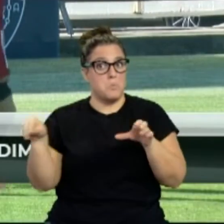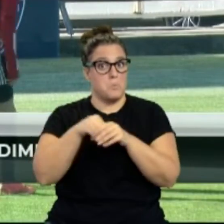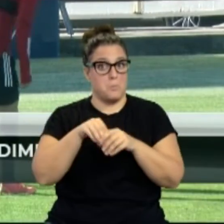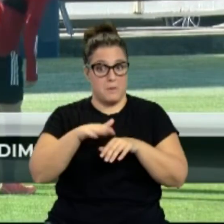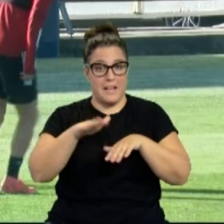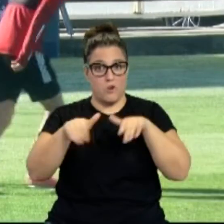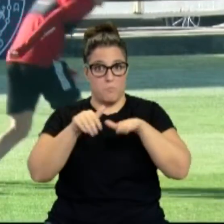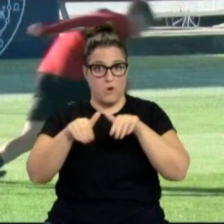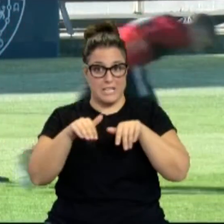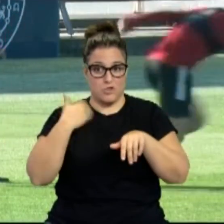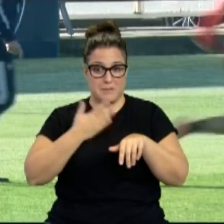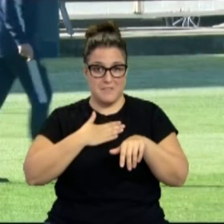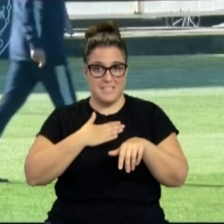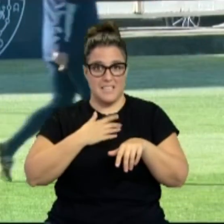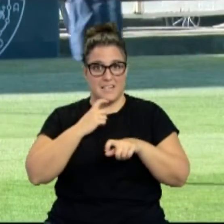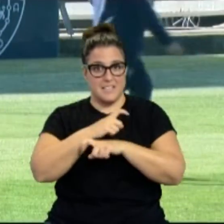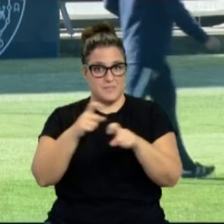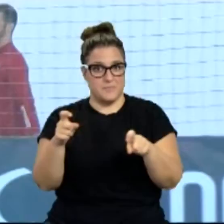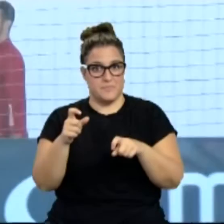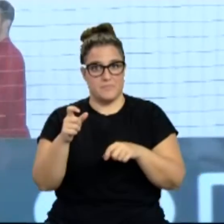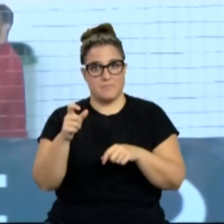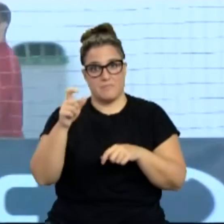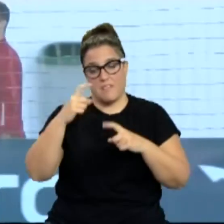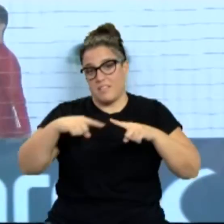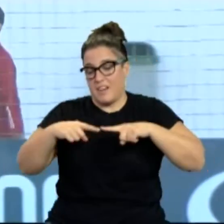convocatoria que facilite mañana. Yagoba, arrásate.